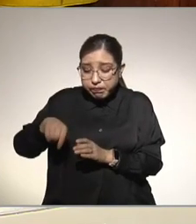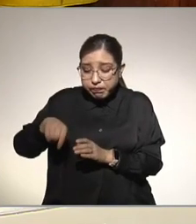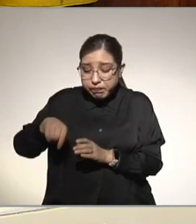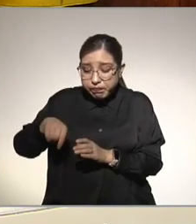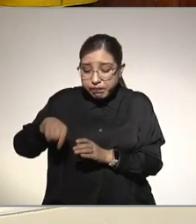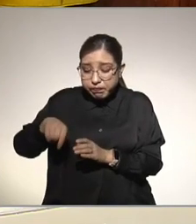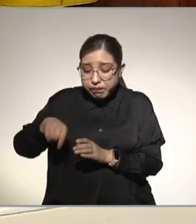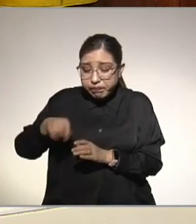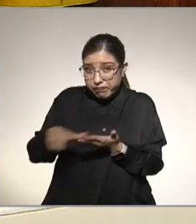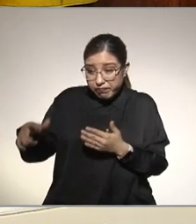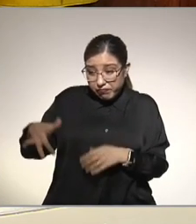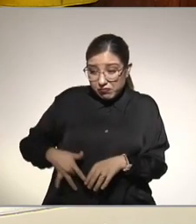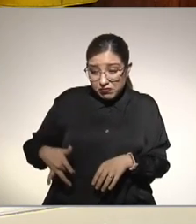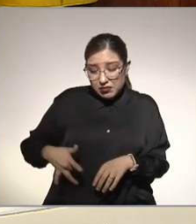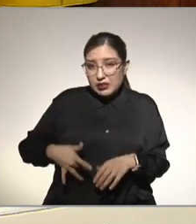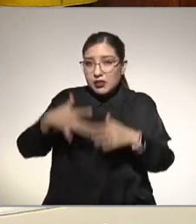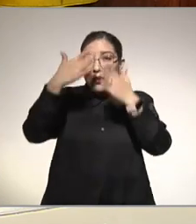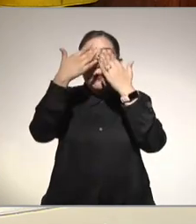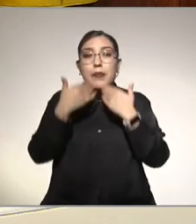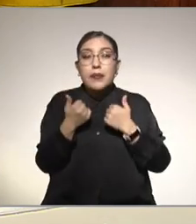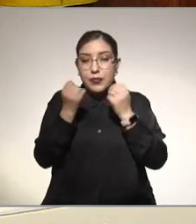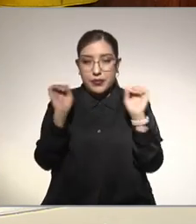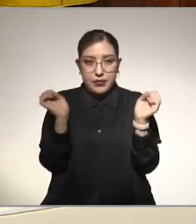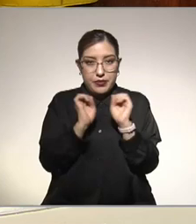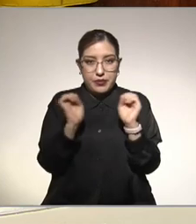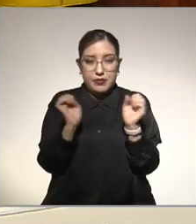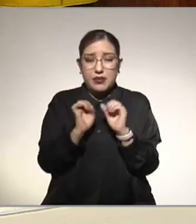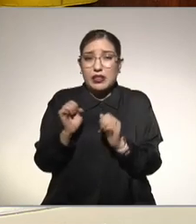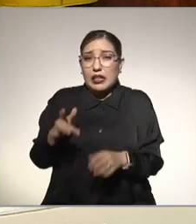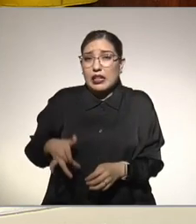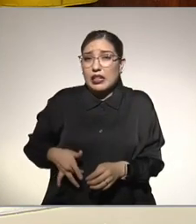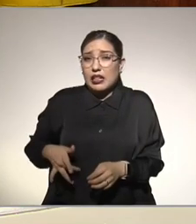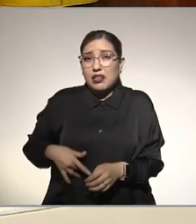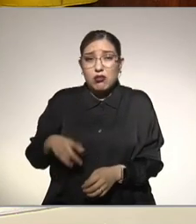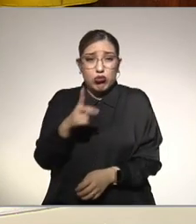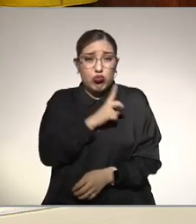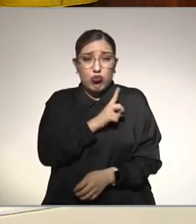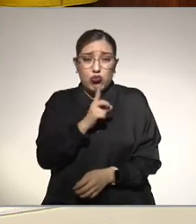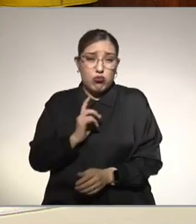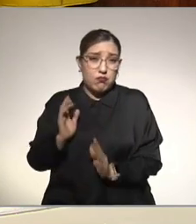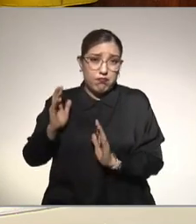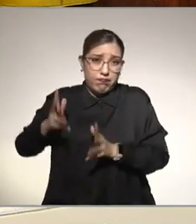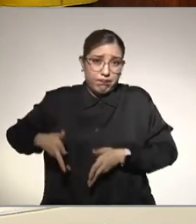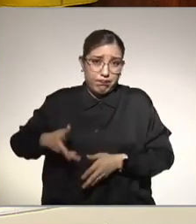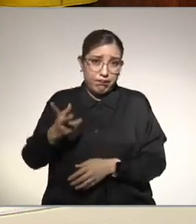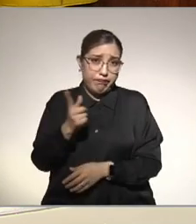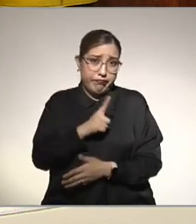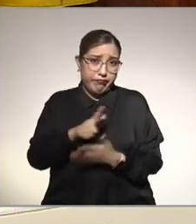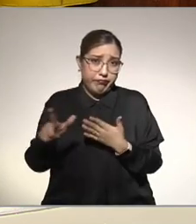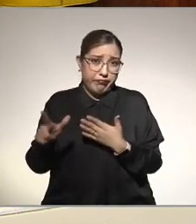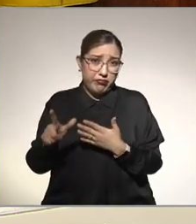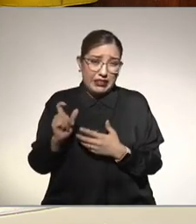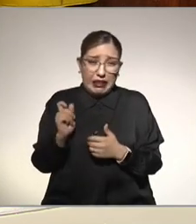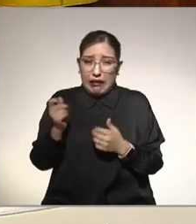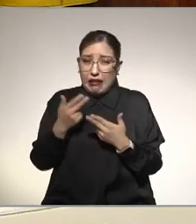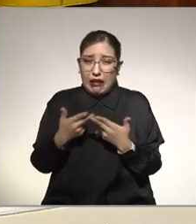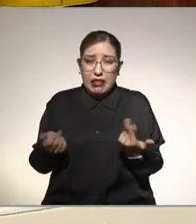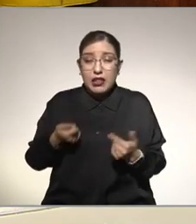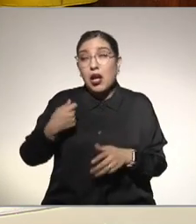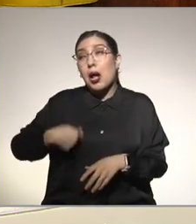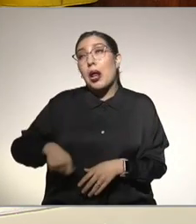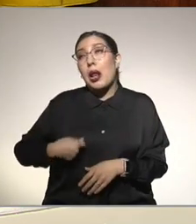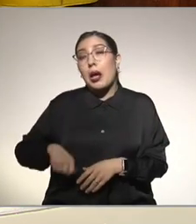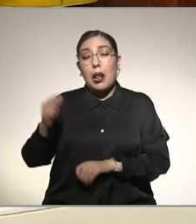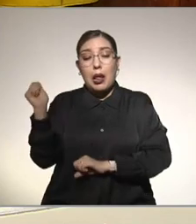limpie el hígado no existe yo les digo normalmente el hígado se limpia solito nadie tiene que ir ahí con un cepillo a limpiar